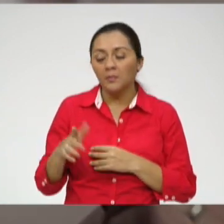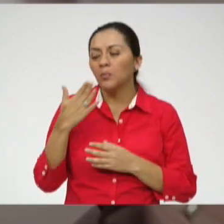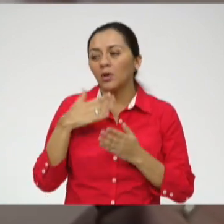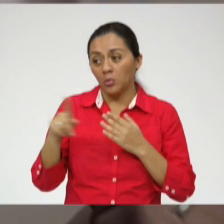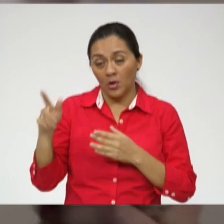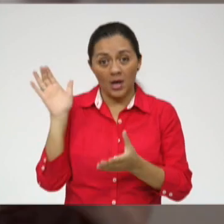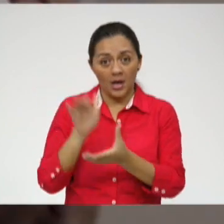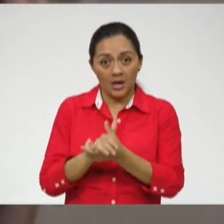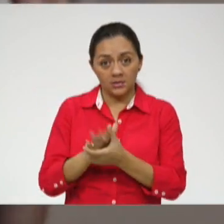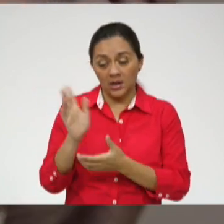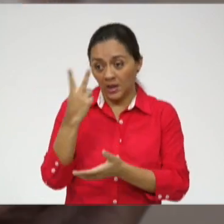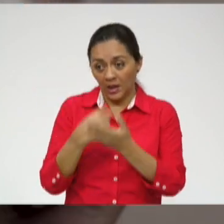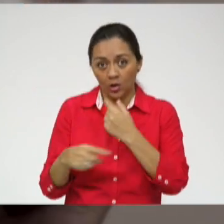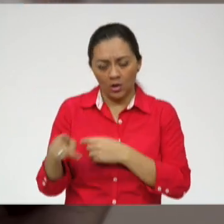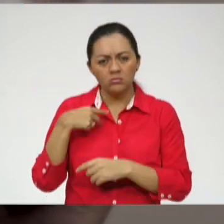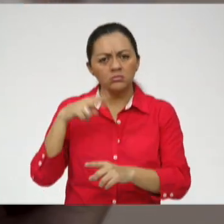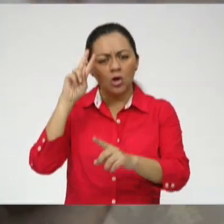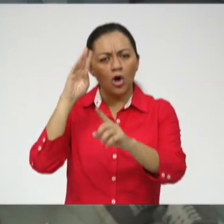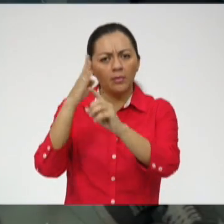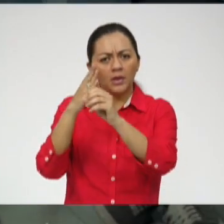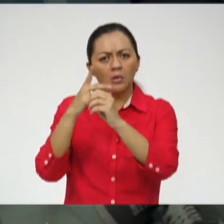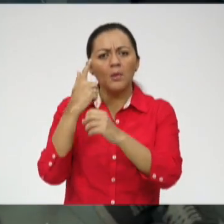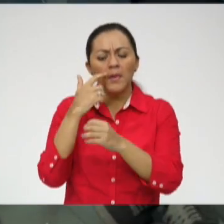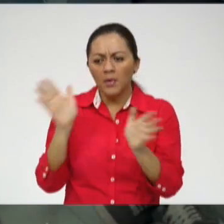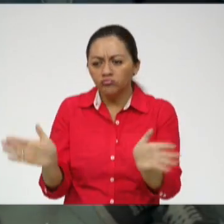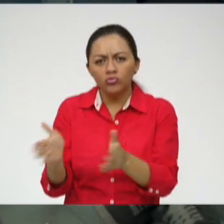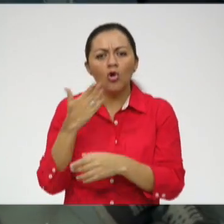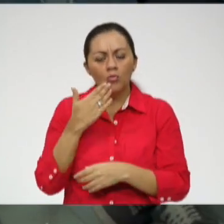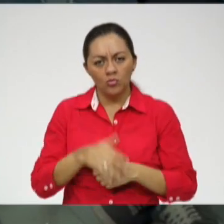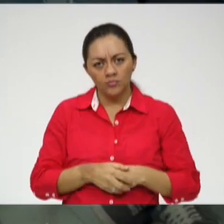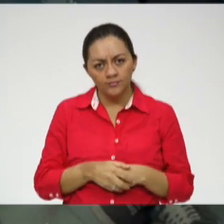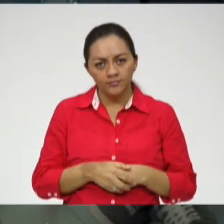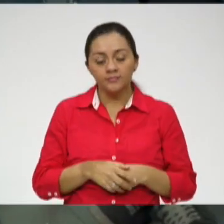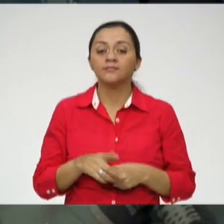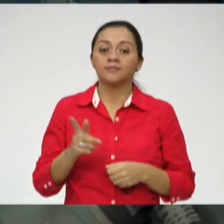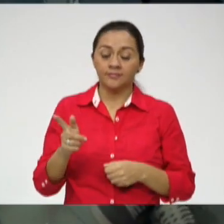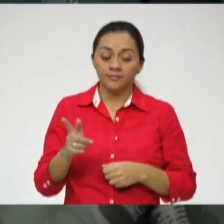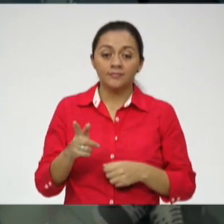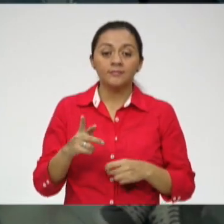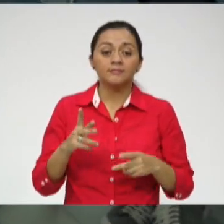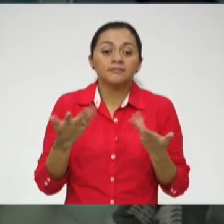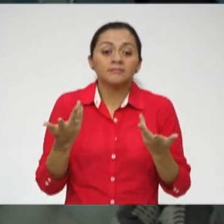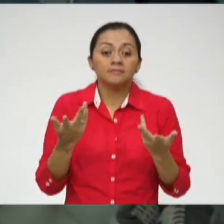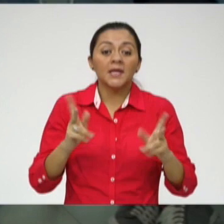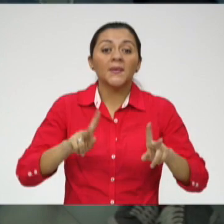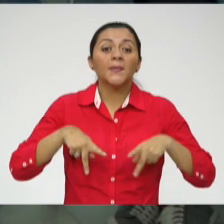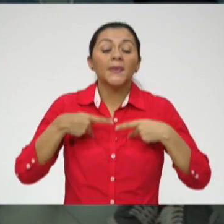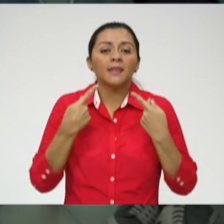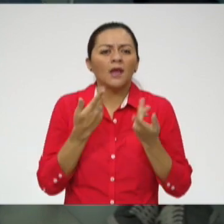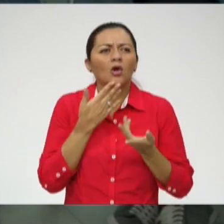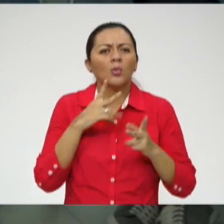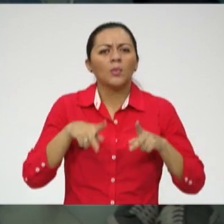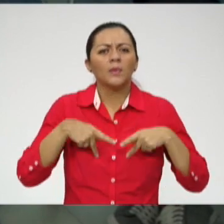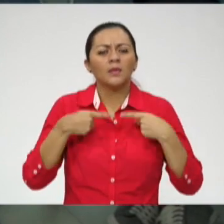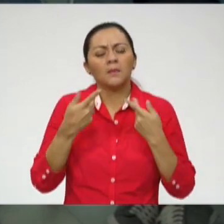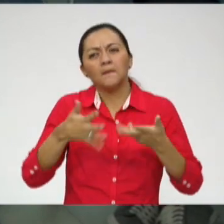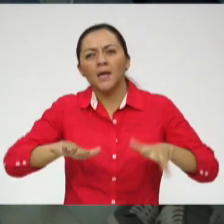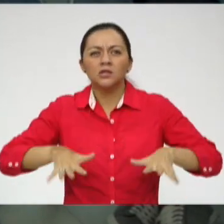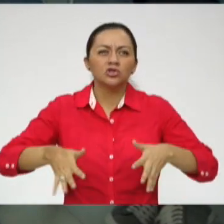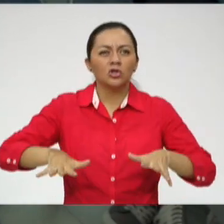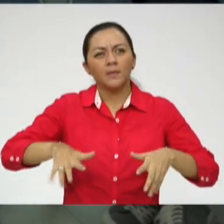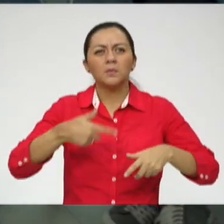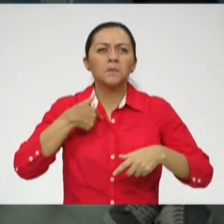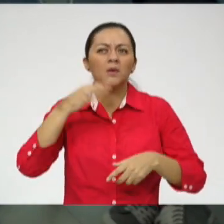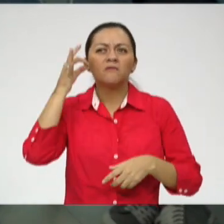Bueno, ¿y cuál es tu meta como padre? Un proyecto de vida es más o menos lo que tú piensas hacer de tu